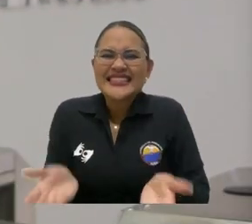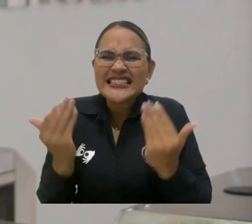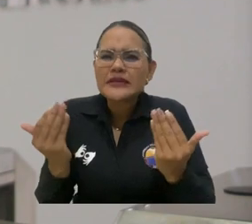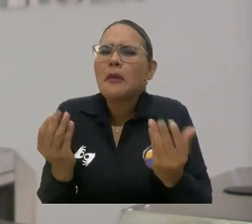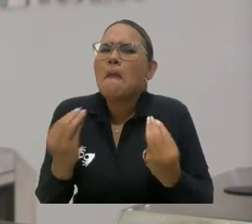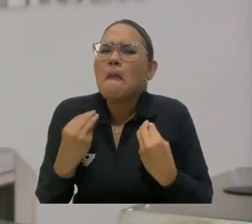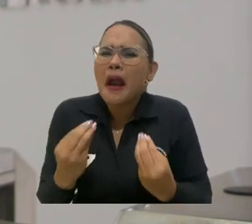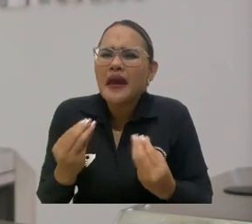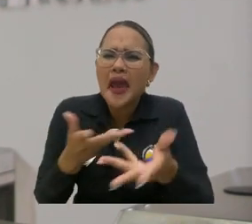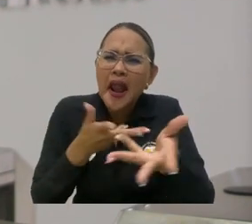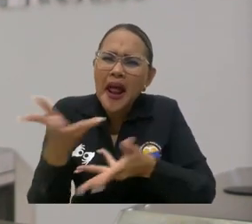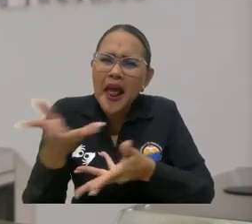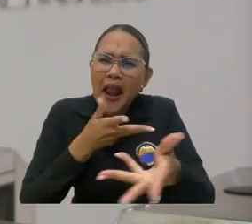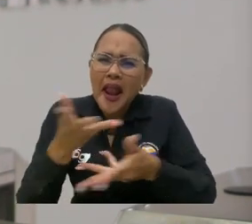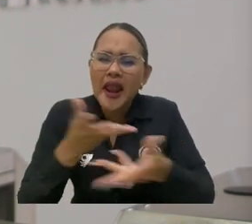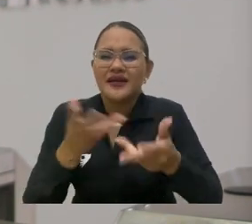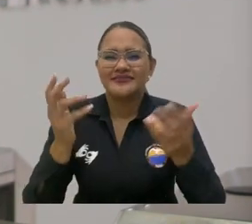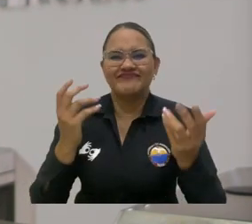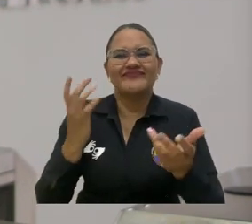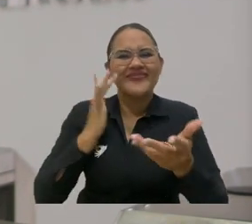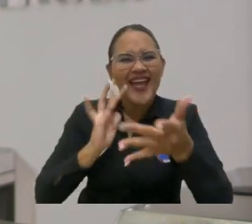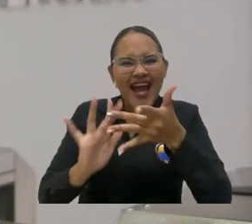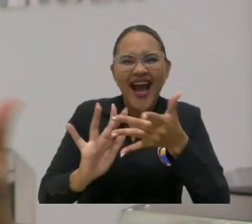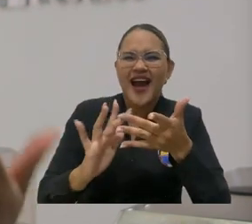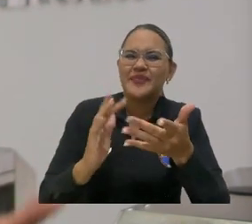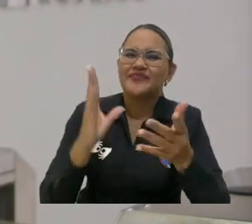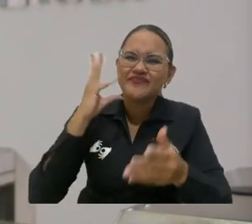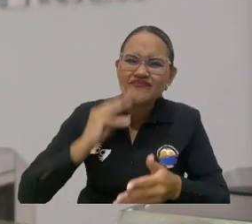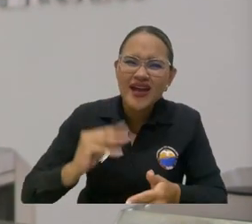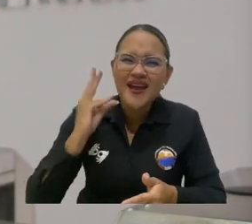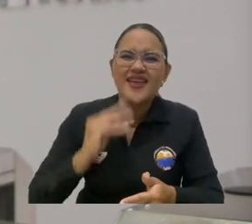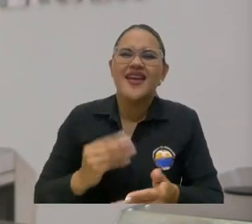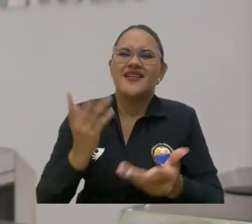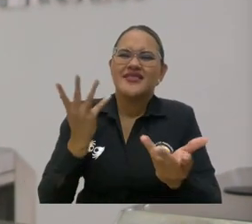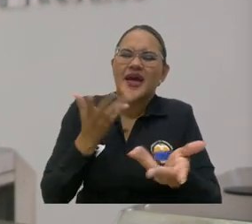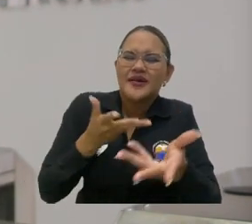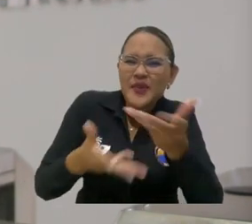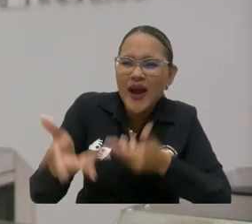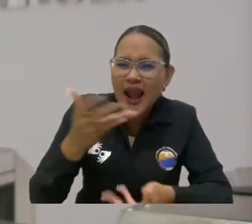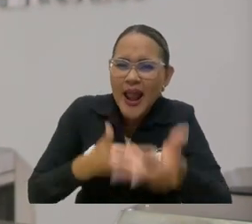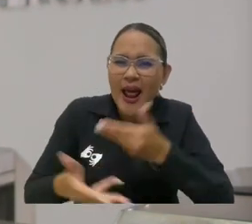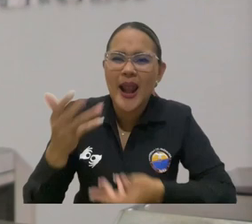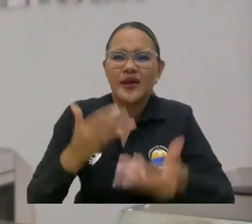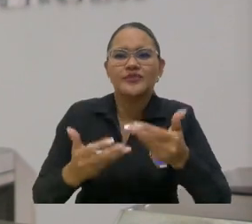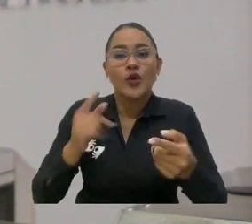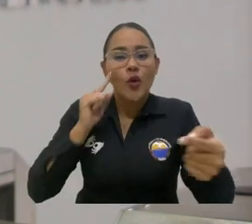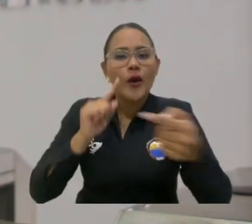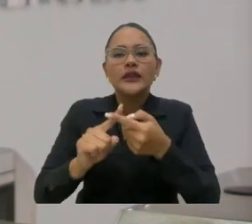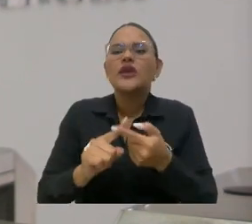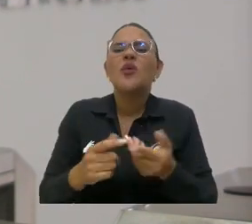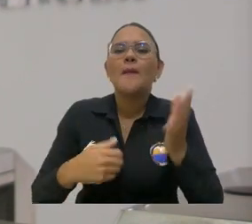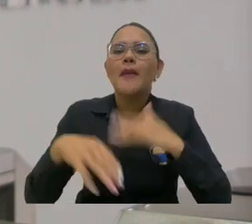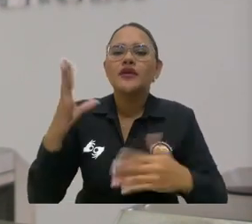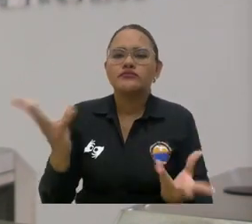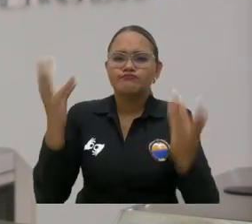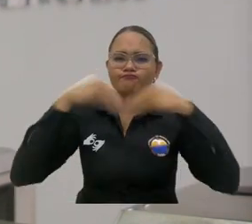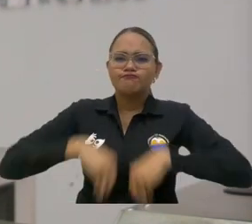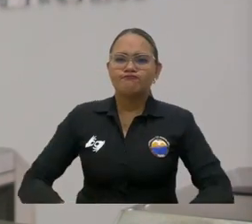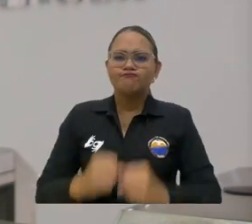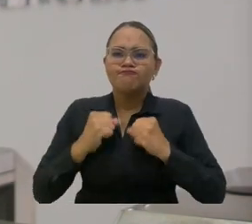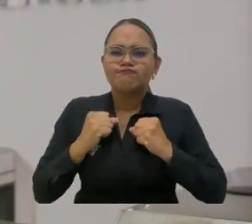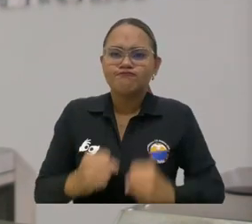contar todas esas experiencias significativas como también esos obstáculos o necesidades que tenemos en aras de seguir